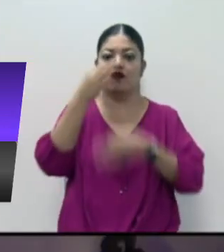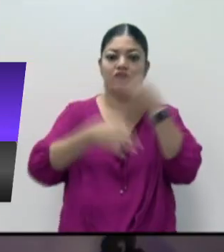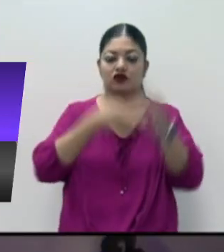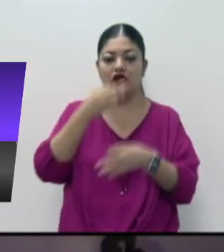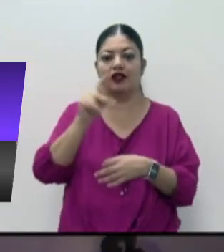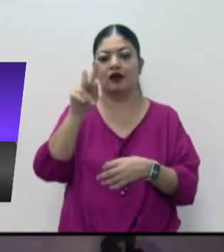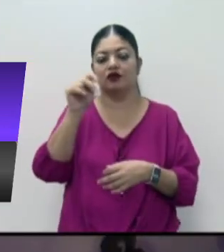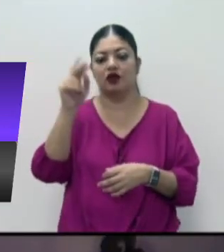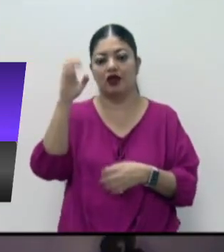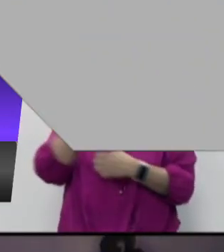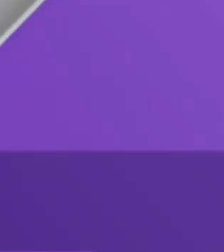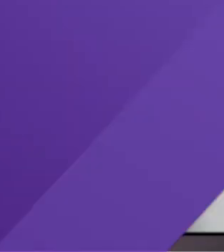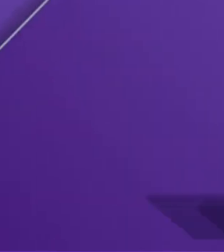diputada presidenta del Congreso de Jalisco.